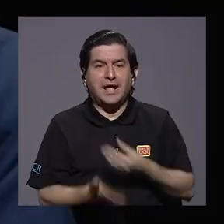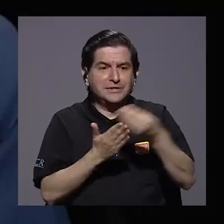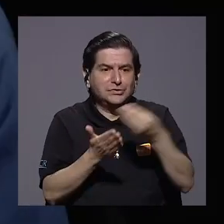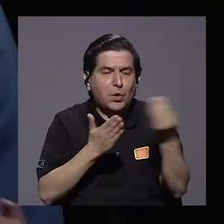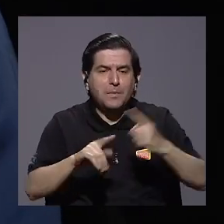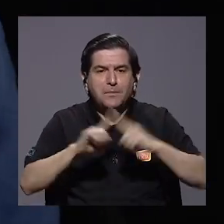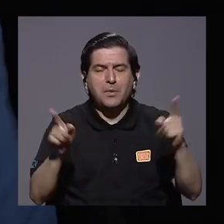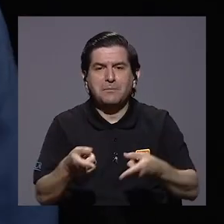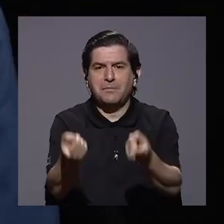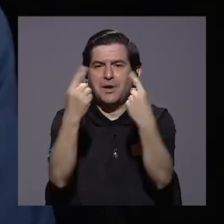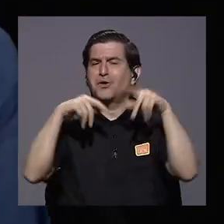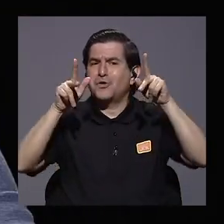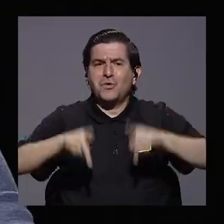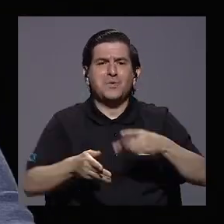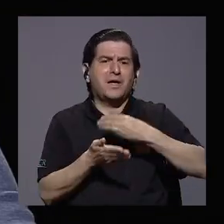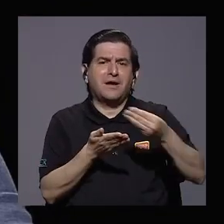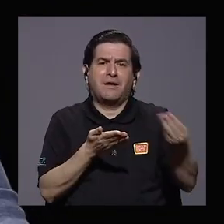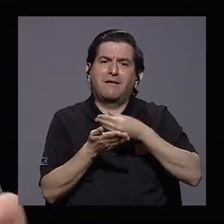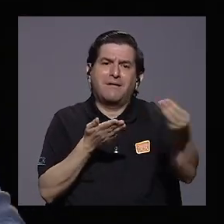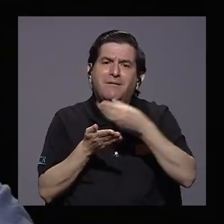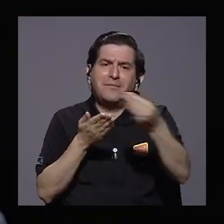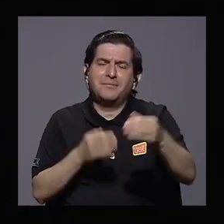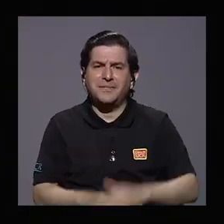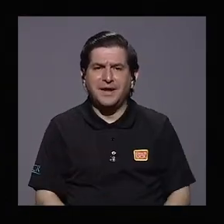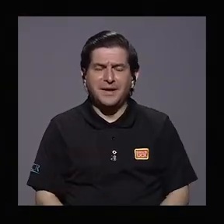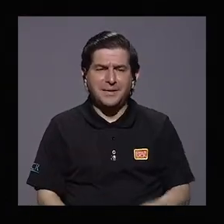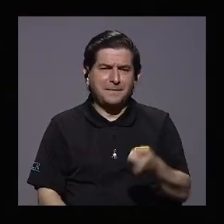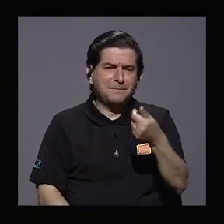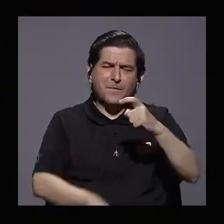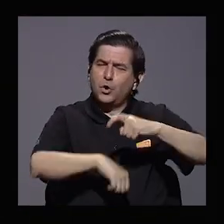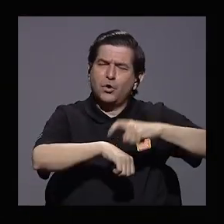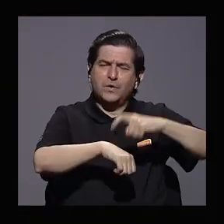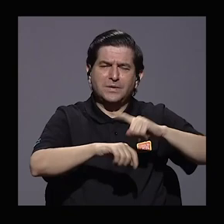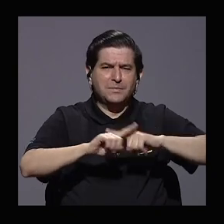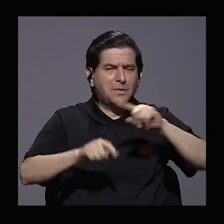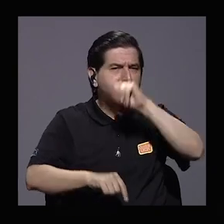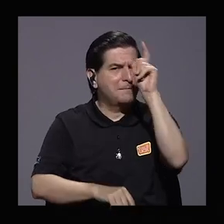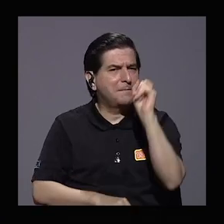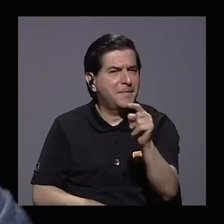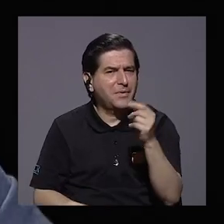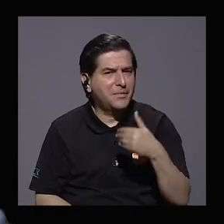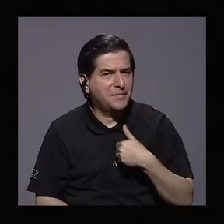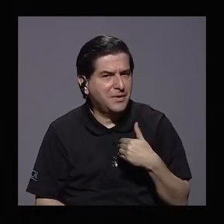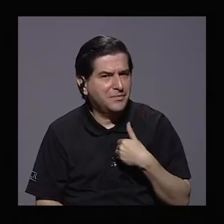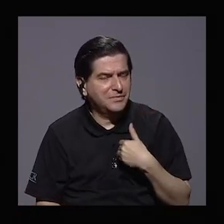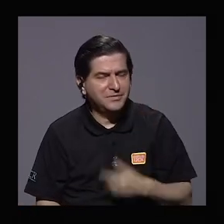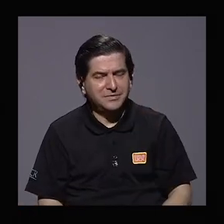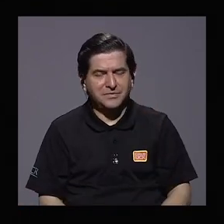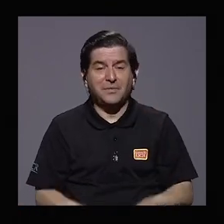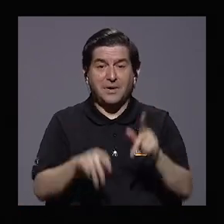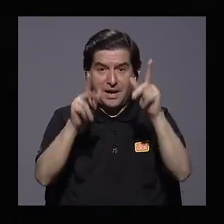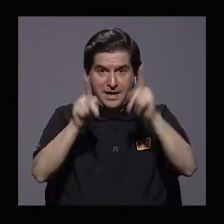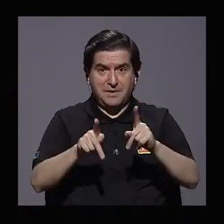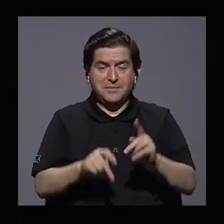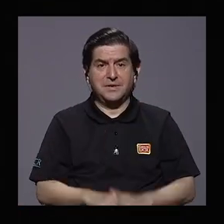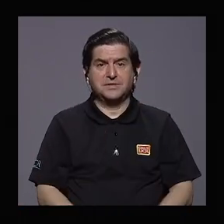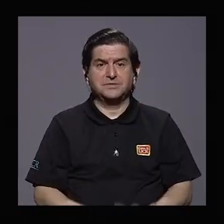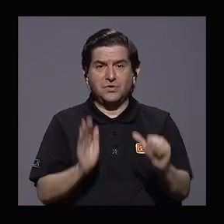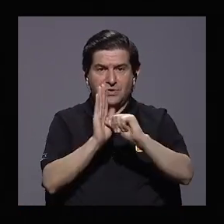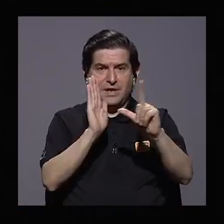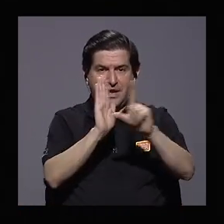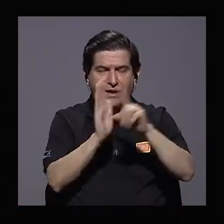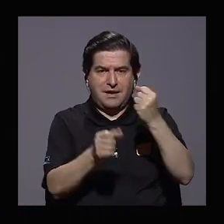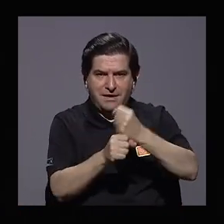a consumir. Me queda muy poco tiempo, pero esta pregunta siempre que tengo una persona que pertenece a la Asamblea